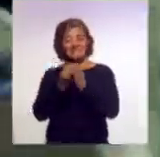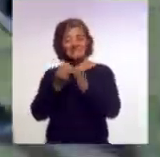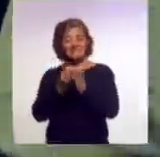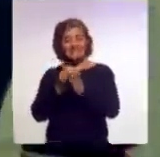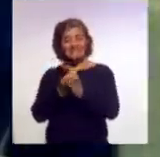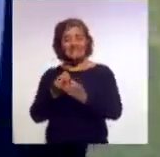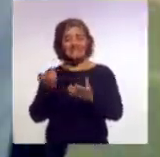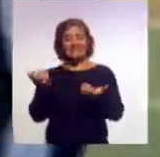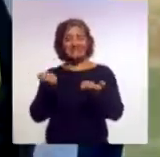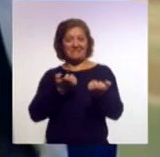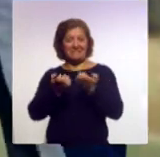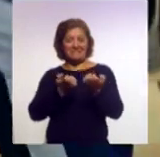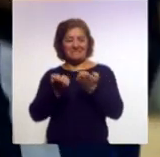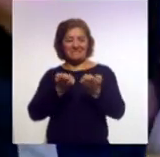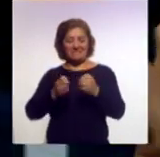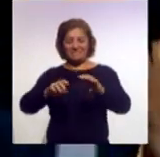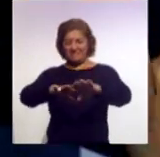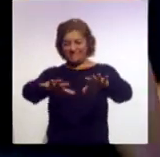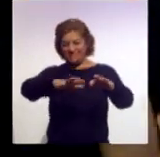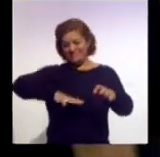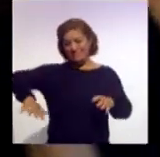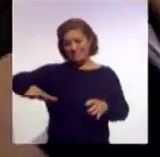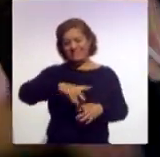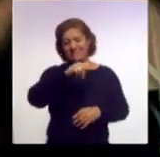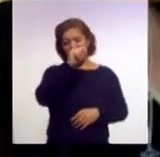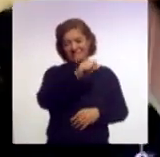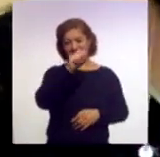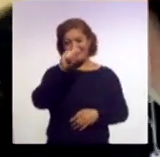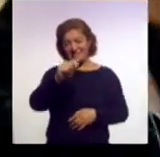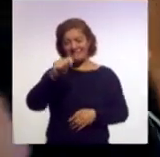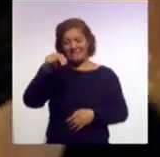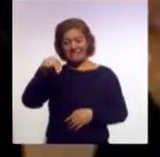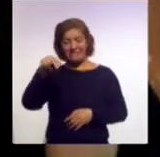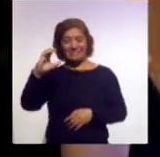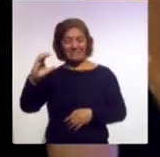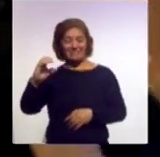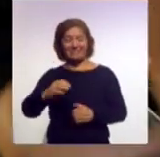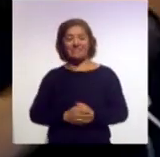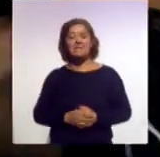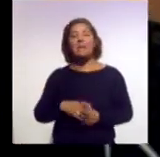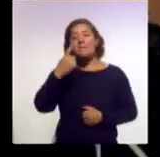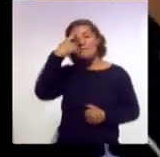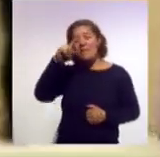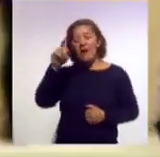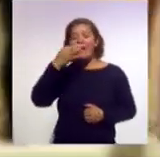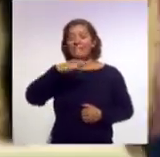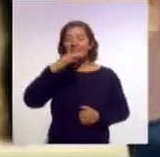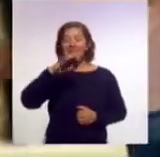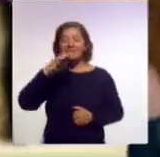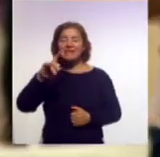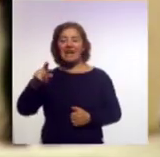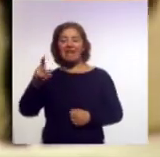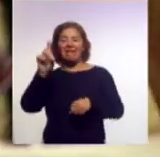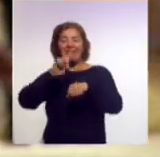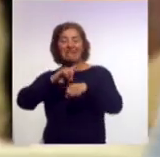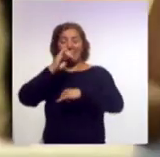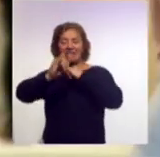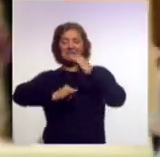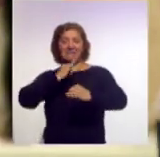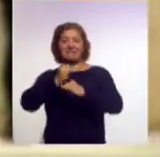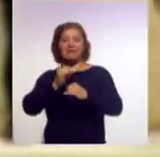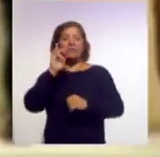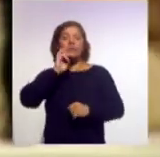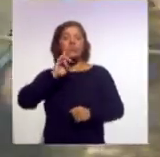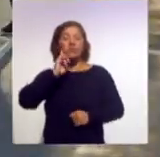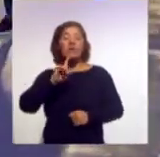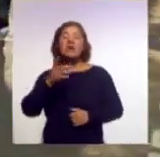que se realizó en el Auditorio Municipal de Tetlanocan para conmemorar el Día Internacional de la Mujer. Alrededor de 50